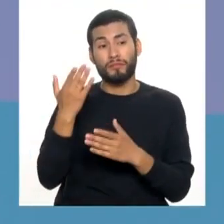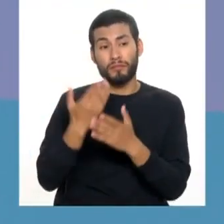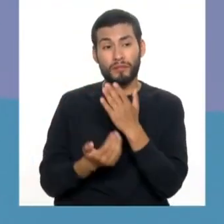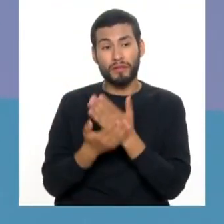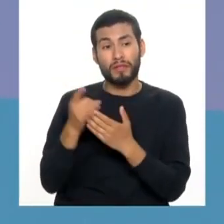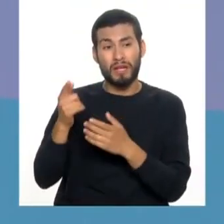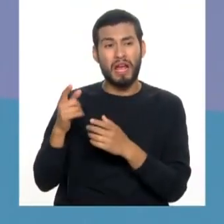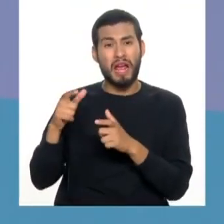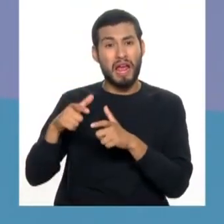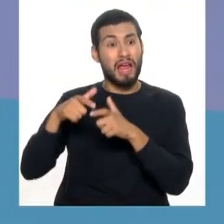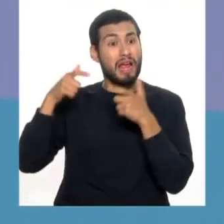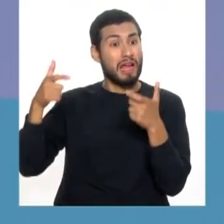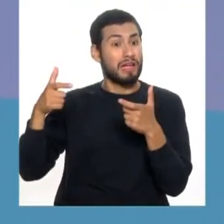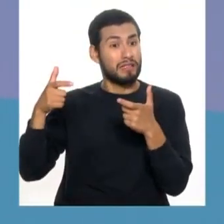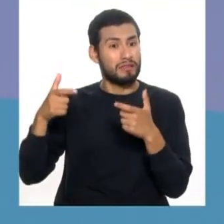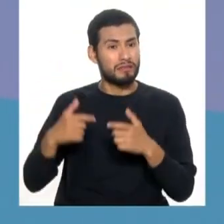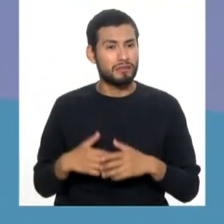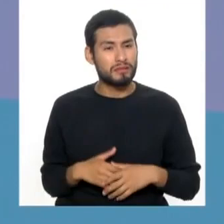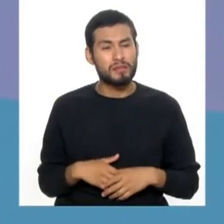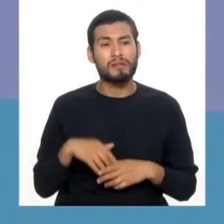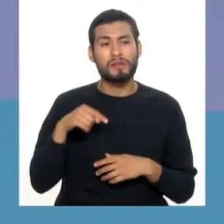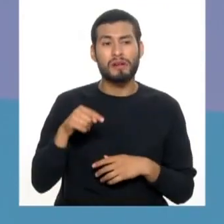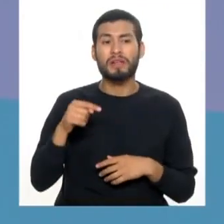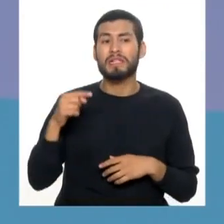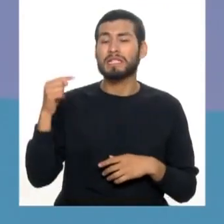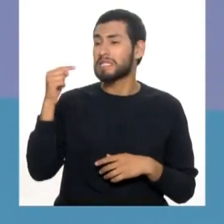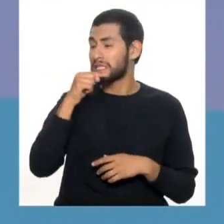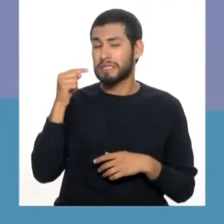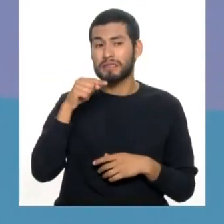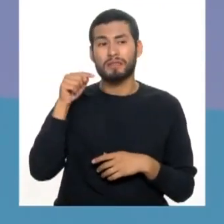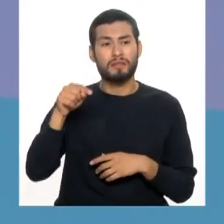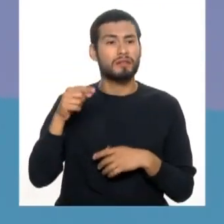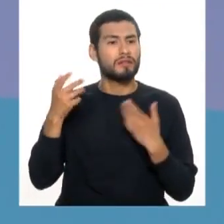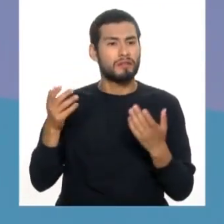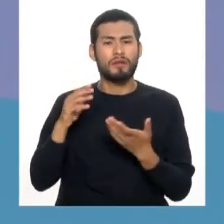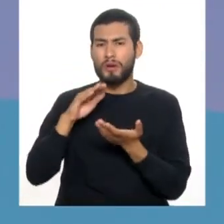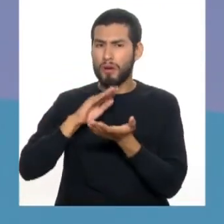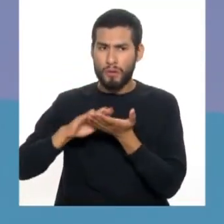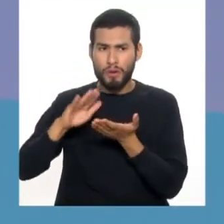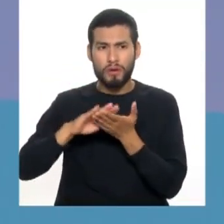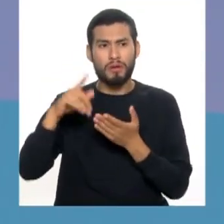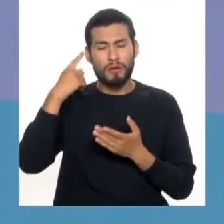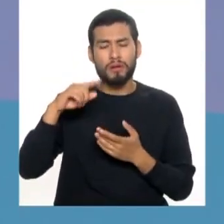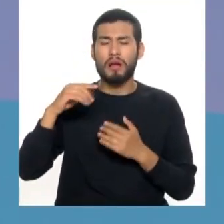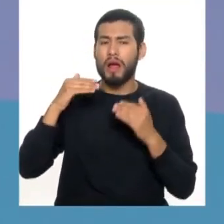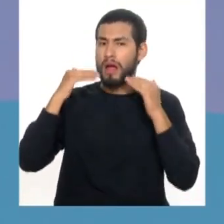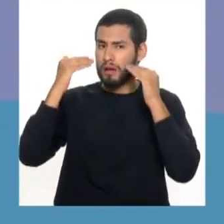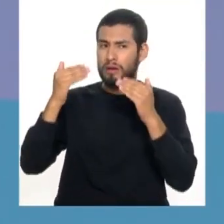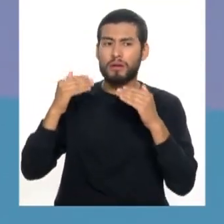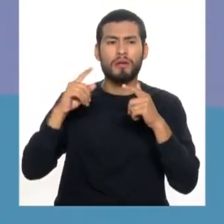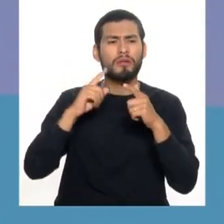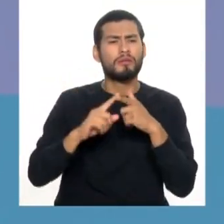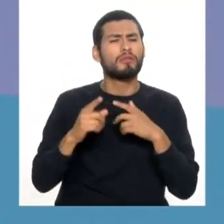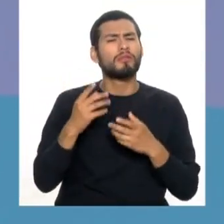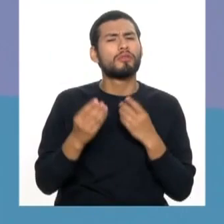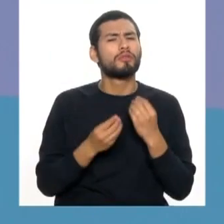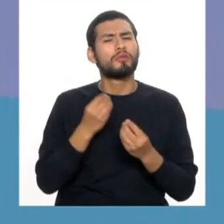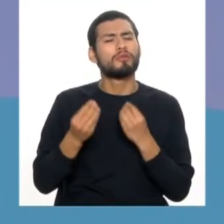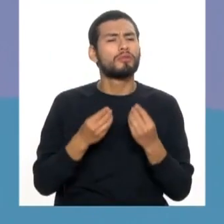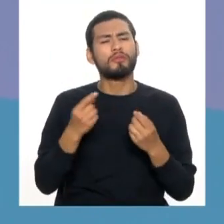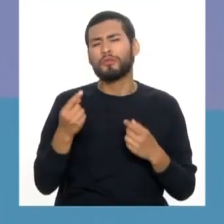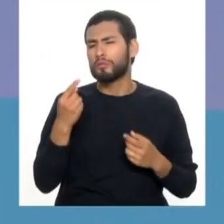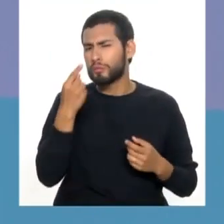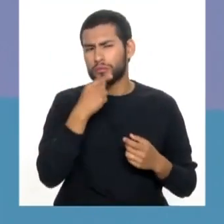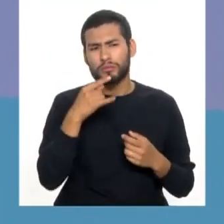adulto es muy grande, entonces el hilo dental limpia estupendo para los dientes del adulto. Pero ¿cómo hacemos para limpiar la